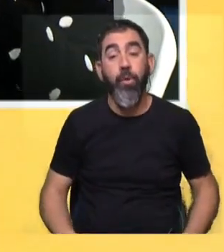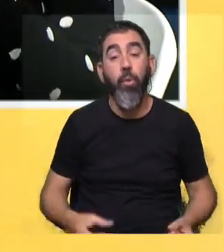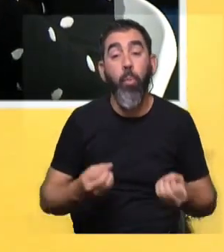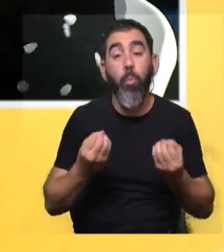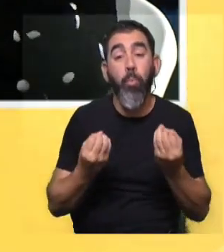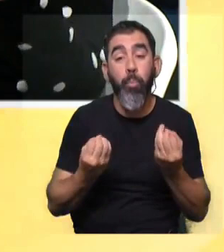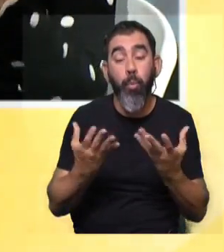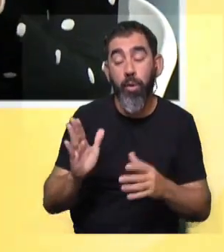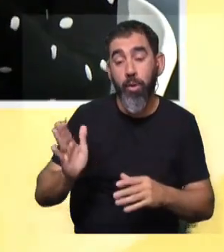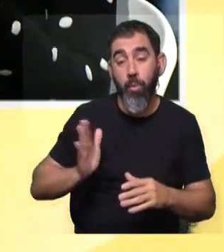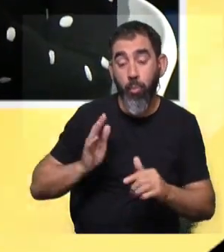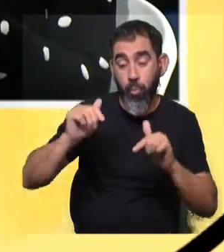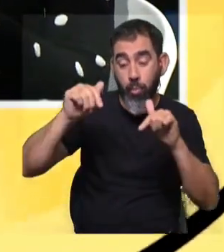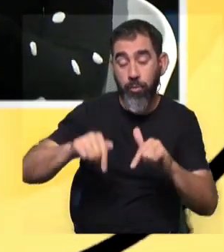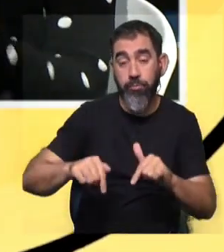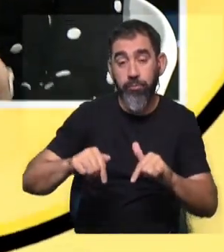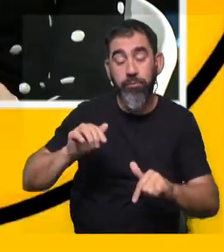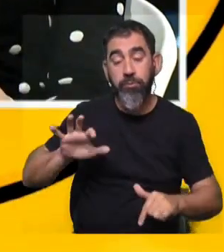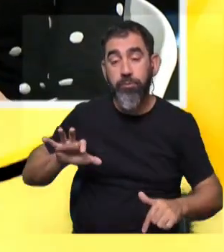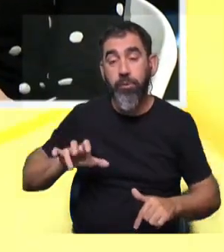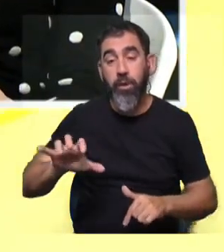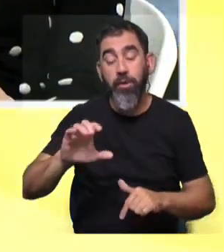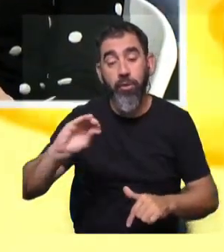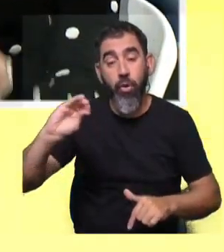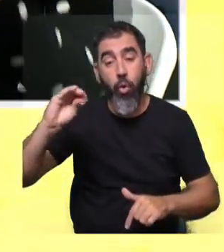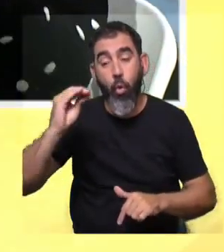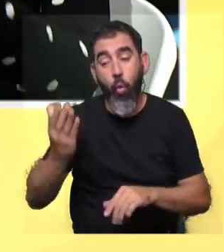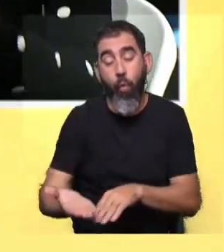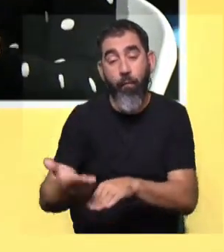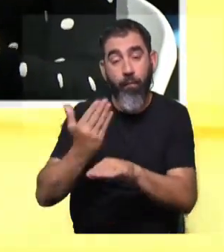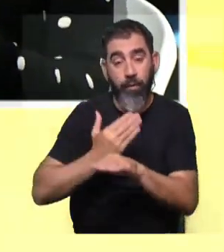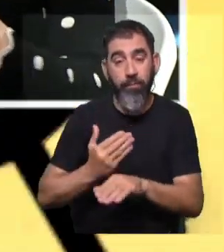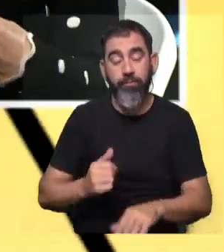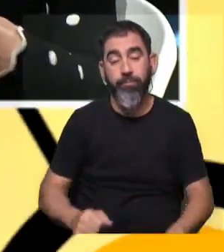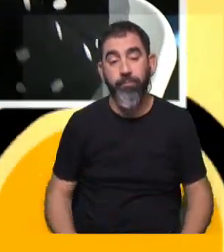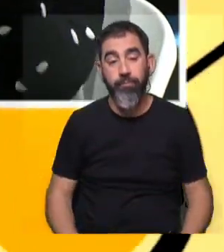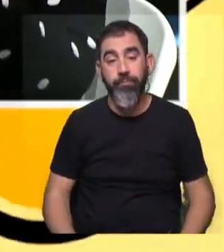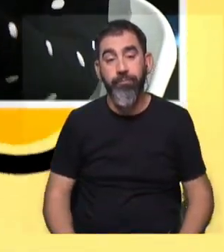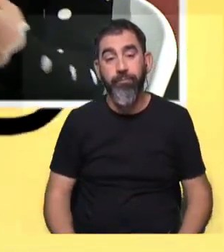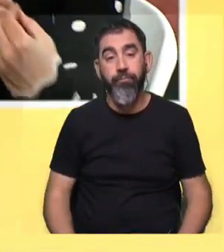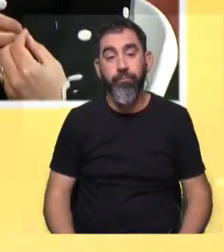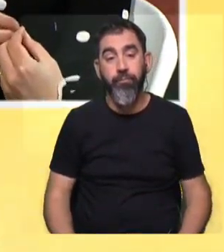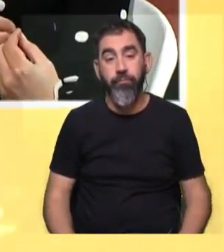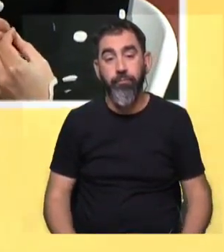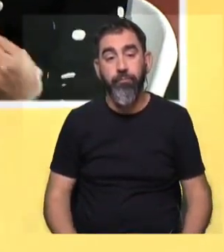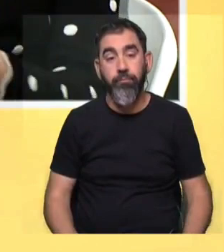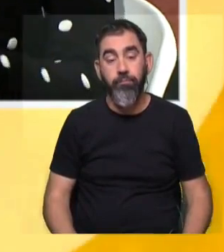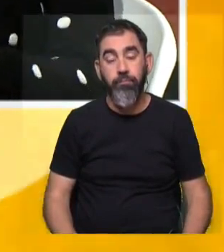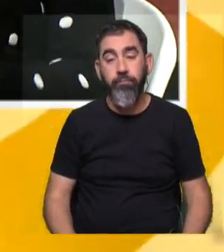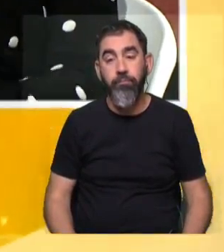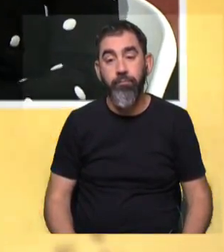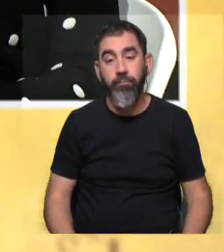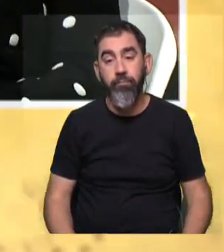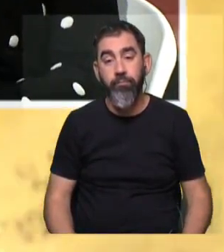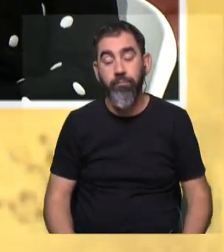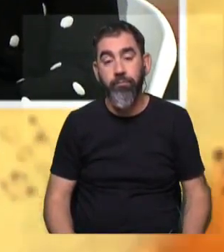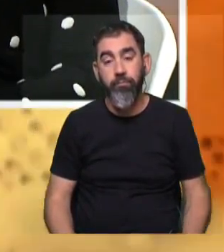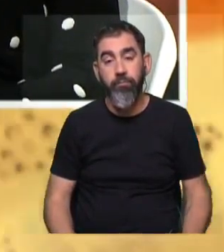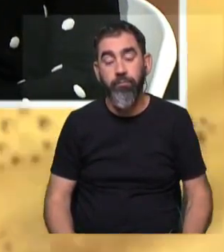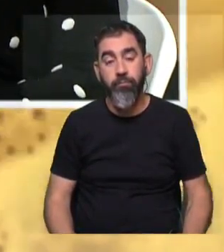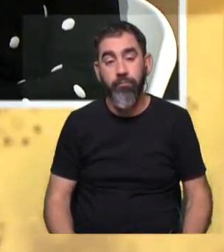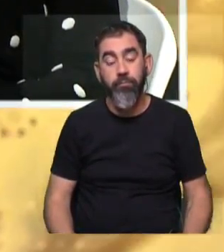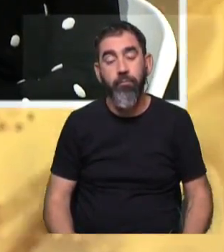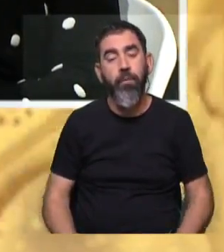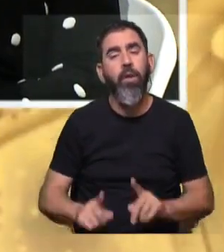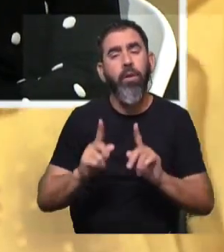población se están dando cánceres en personas más tempranos, o sea, en estadios más tempranos, pero en personas más jóvenes. Hubo un